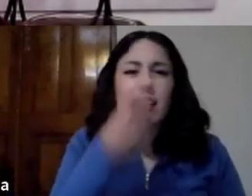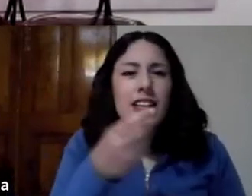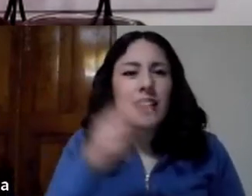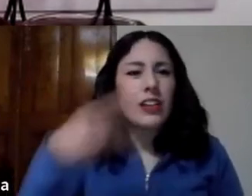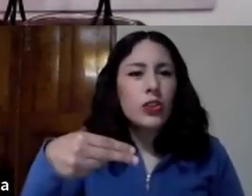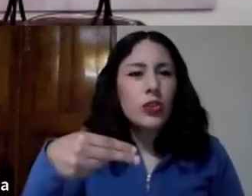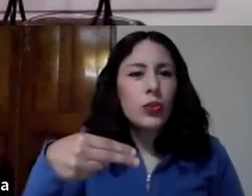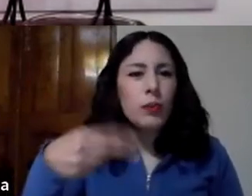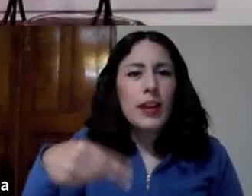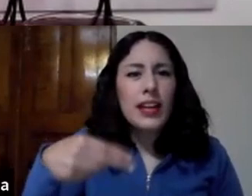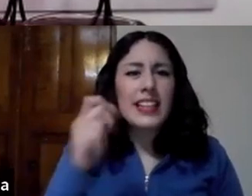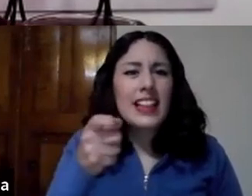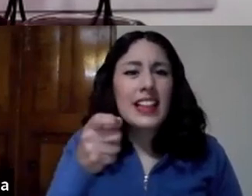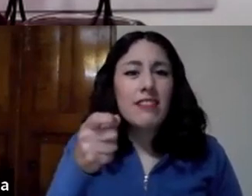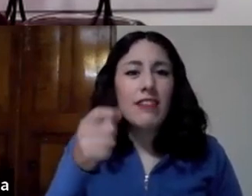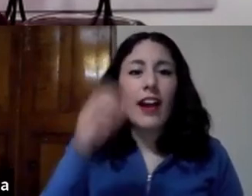una alianza